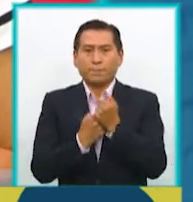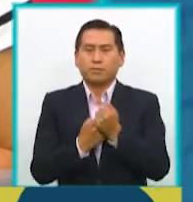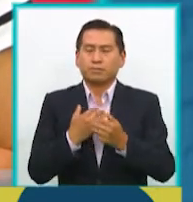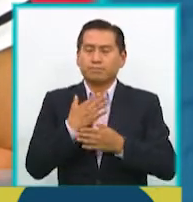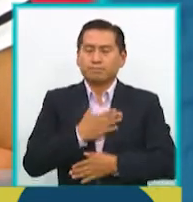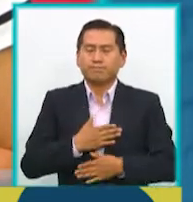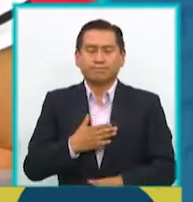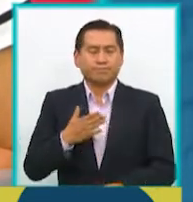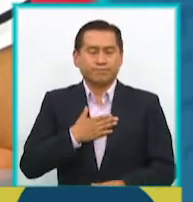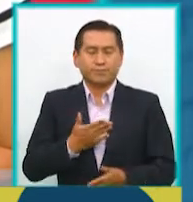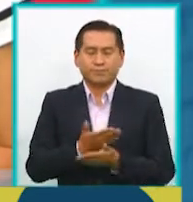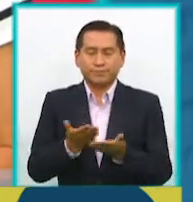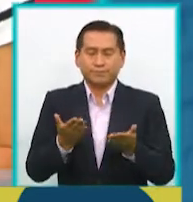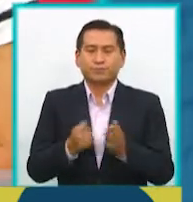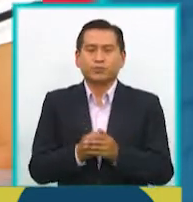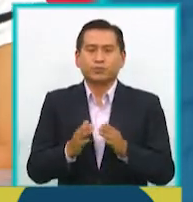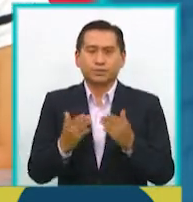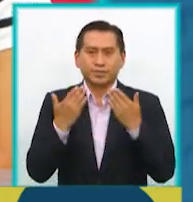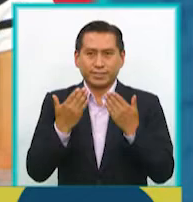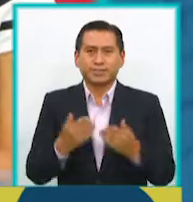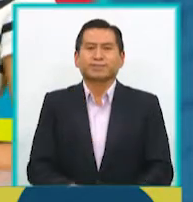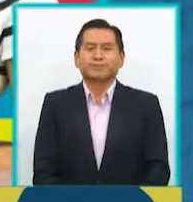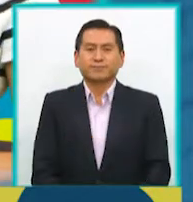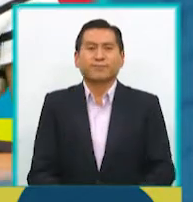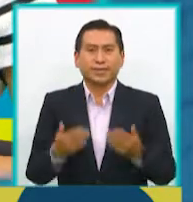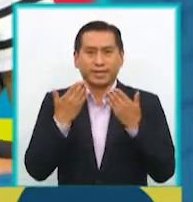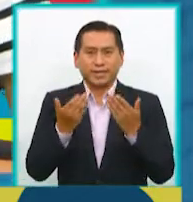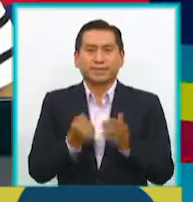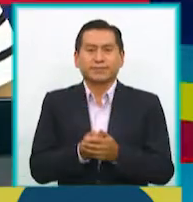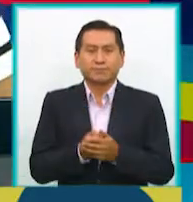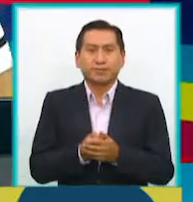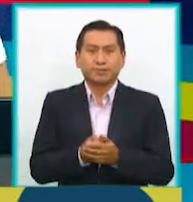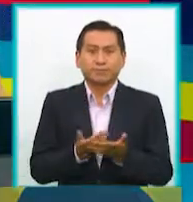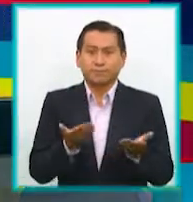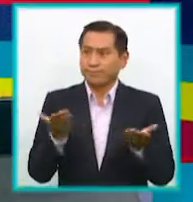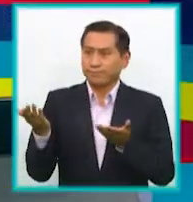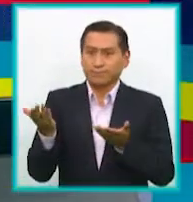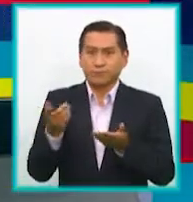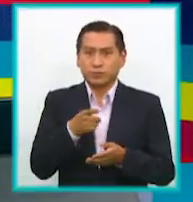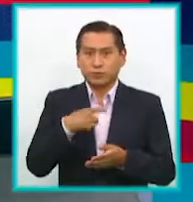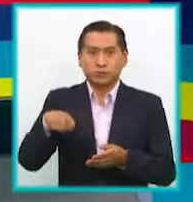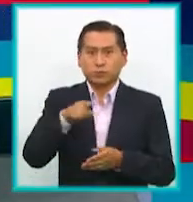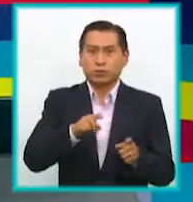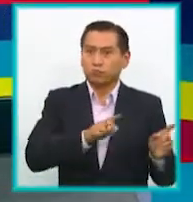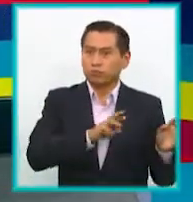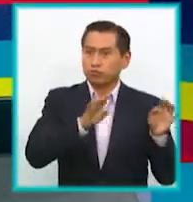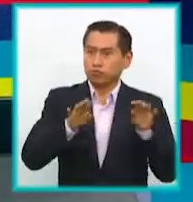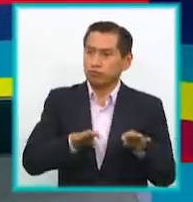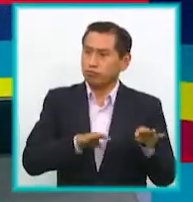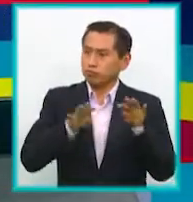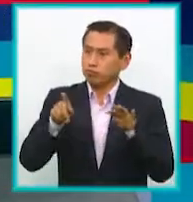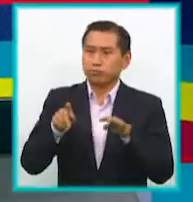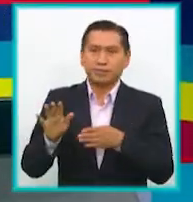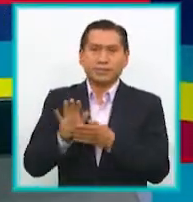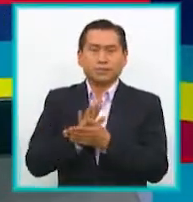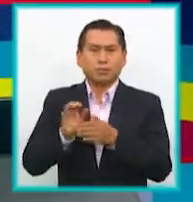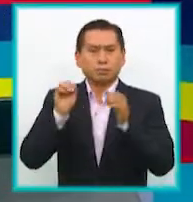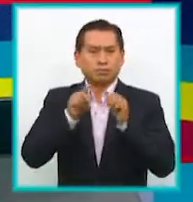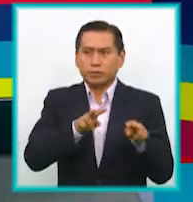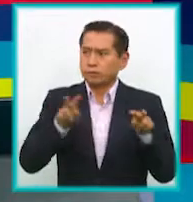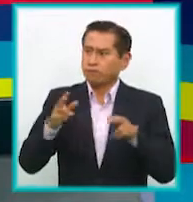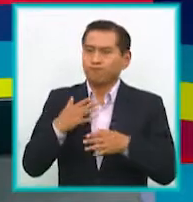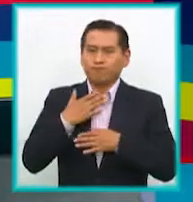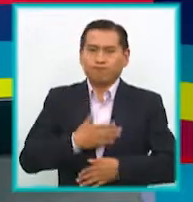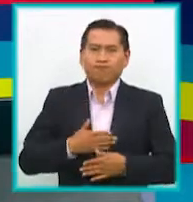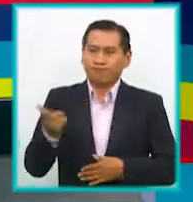totalmente mío por estar con ustedes. Muchísimas gracias. Gracias. La invitación está hecha para que el público se llegue a las salas de cine y pueda disfrutar de esta